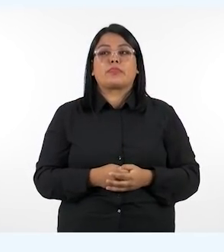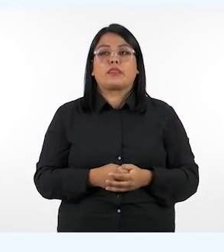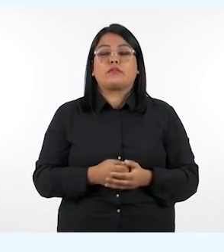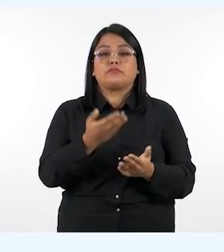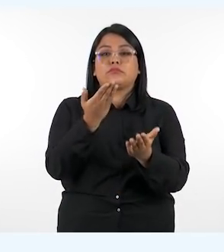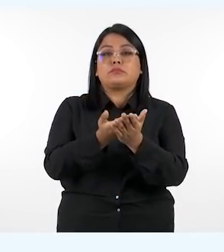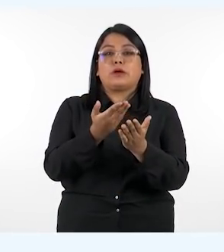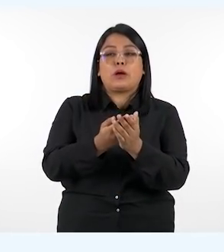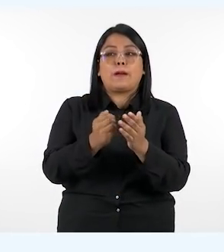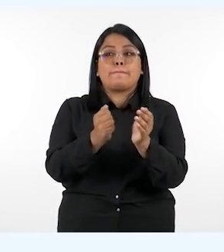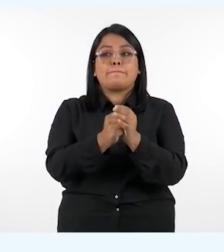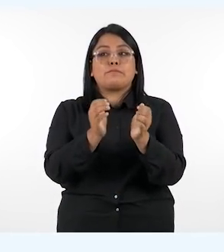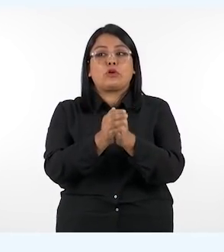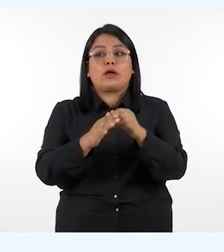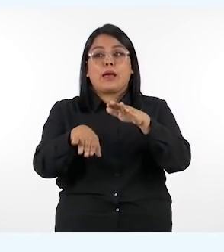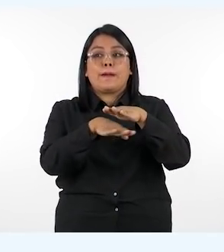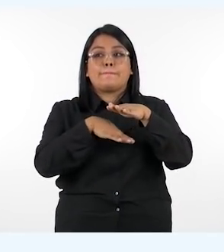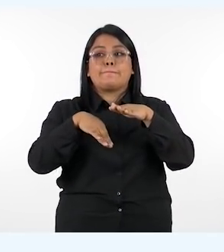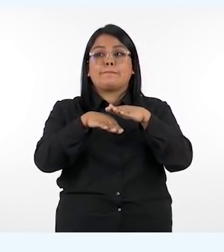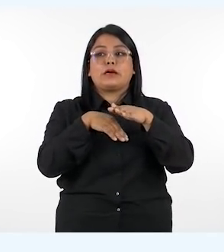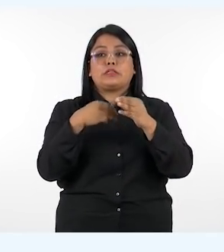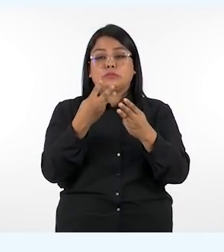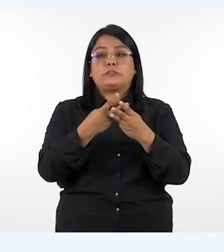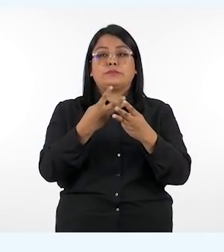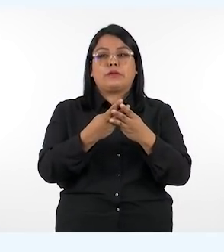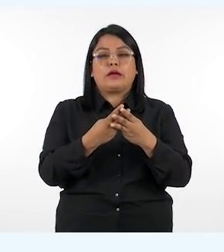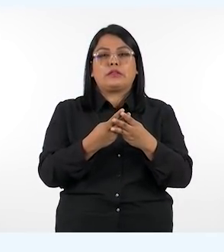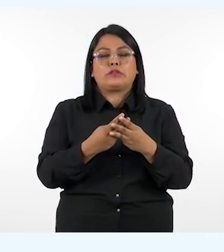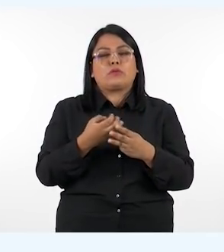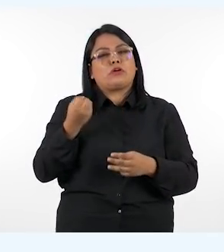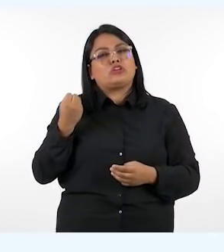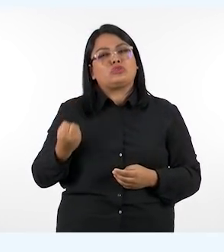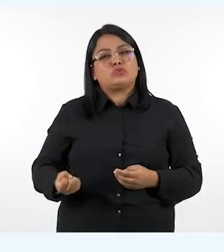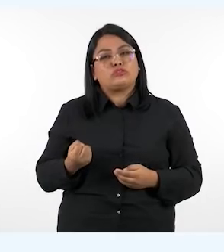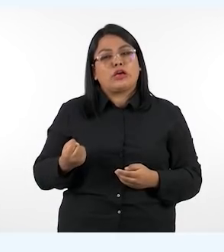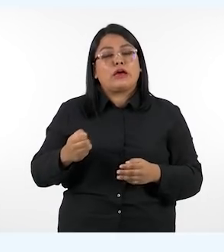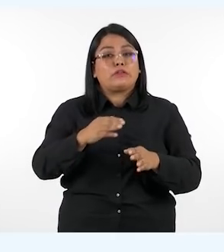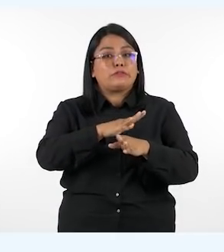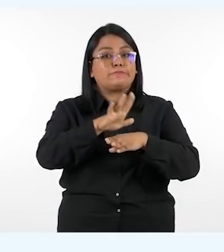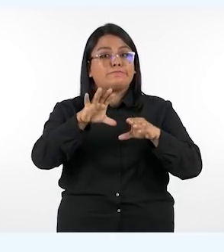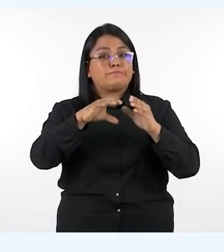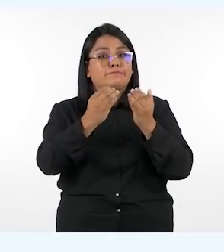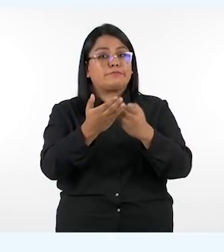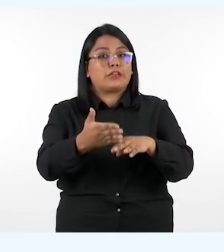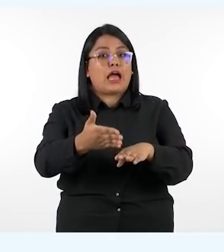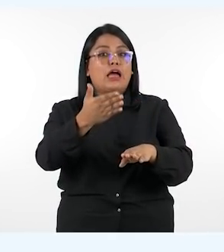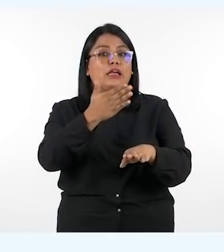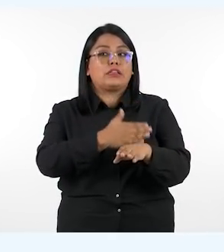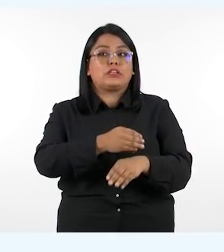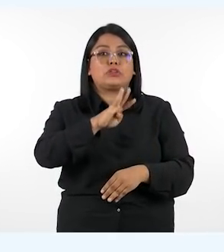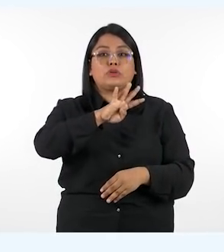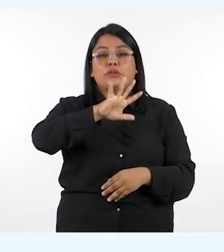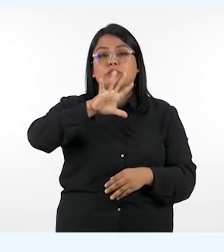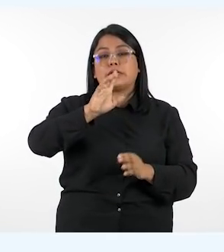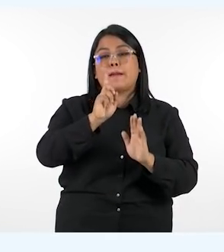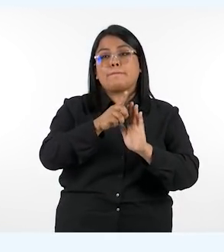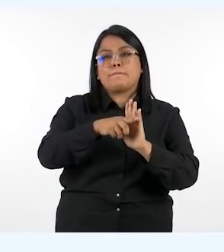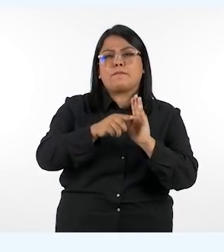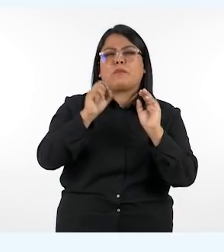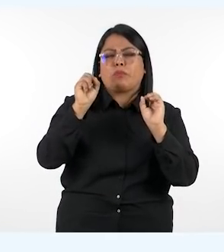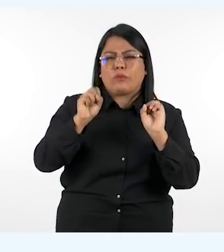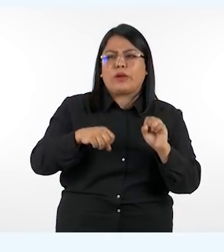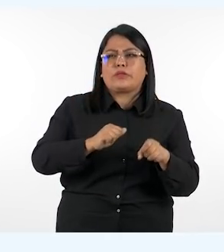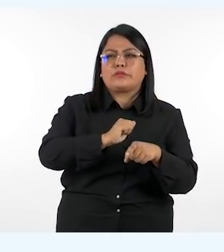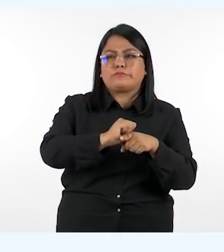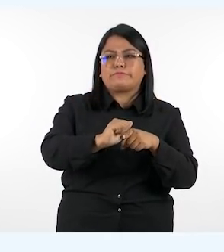aquí se proponen problemas de operaciones básicas para que aquellos estudiantes que terminen la clase antes de los 45